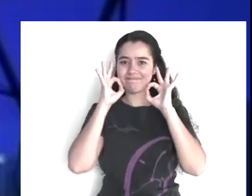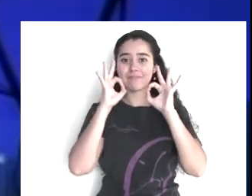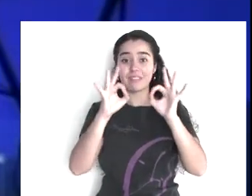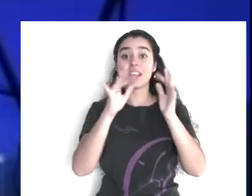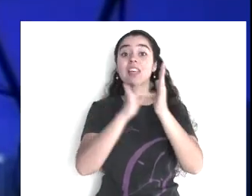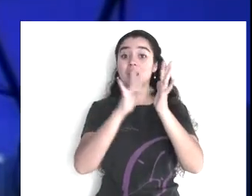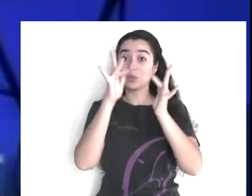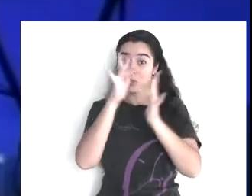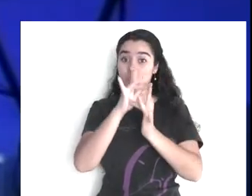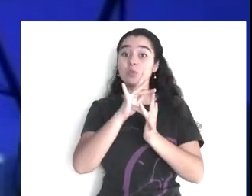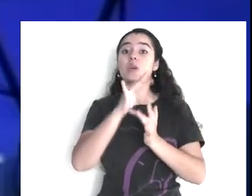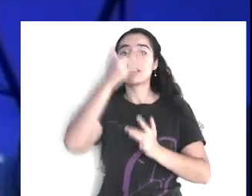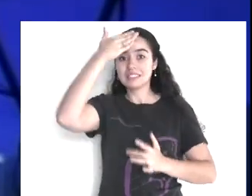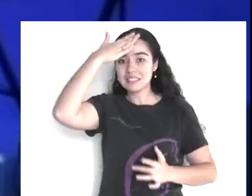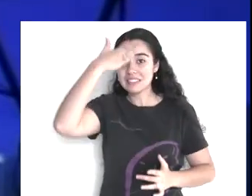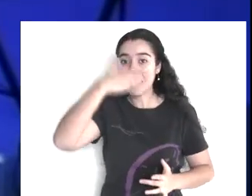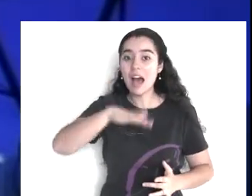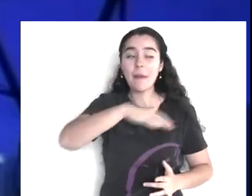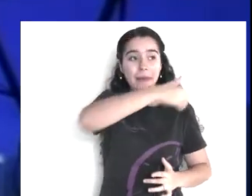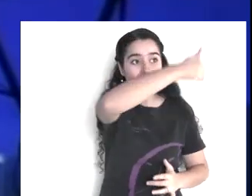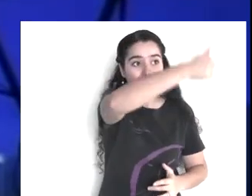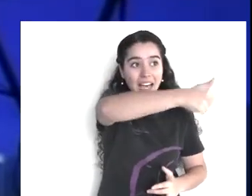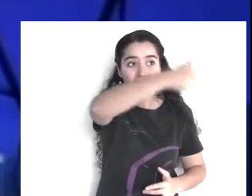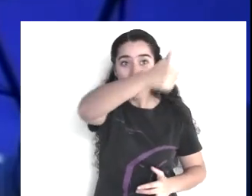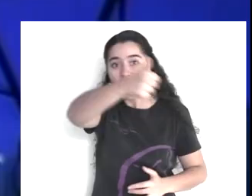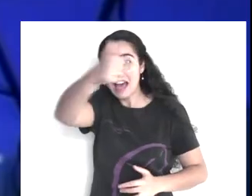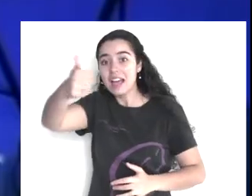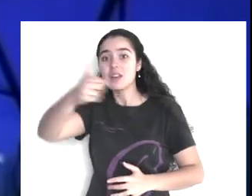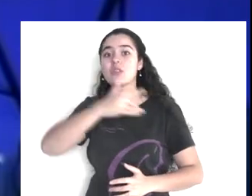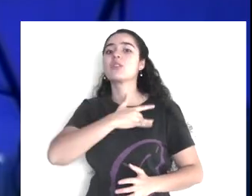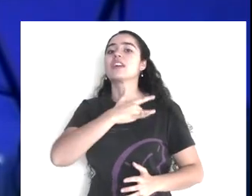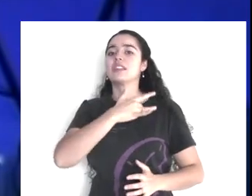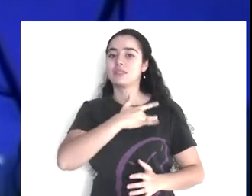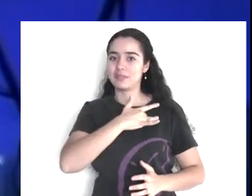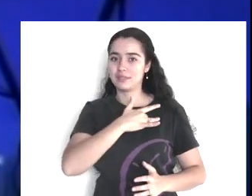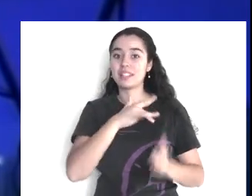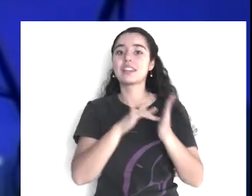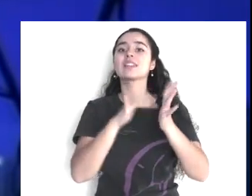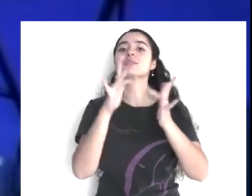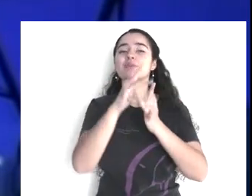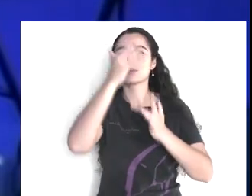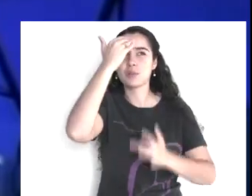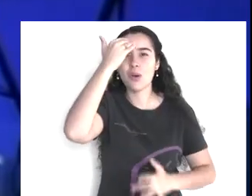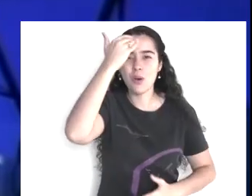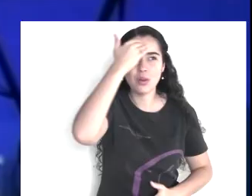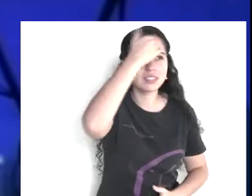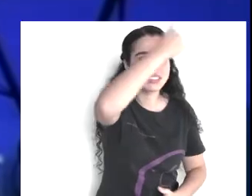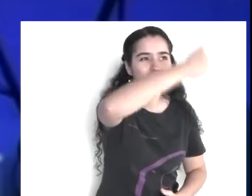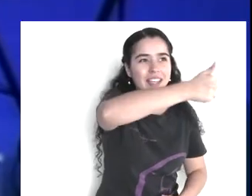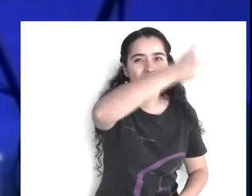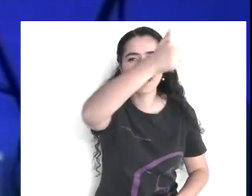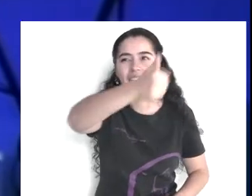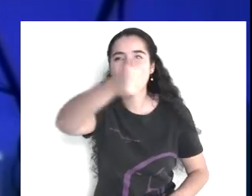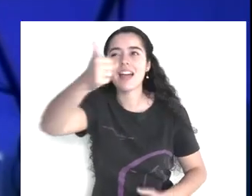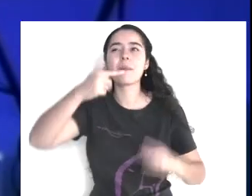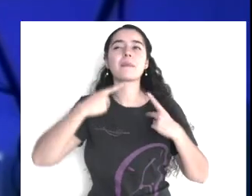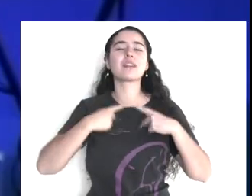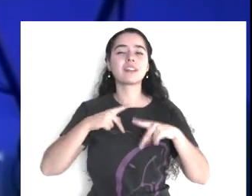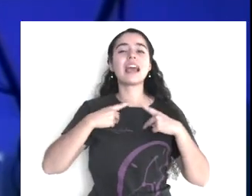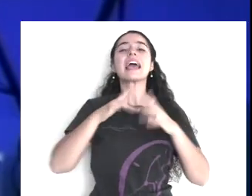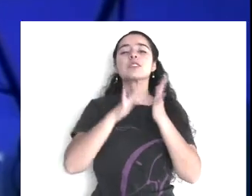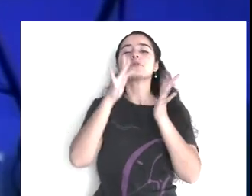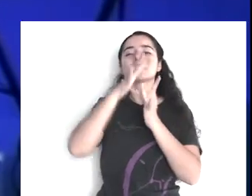corazón y saber las intenciones del por qué se acercaban a Él, por qué le hablaban, por qué le pedían,